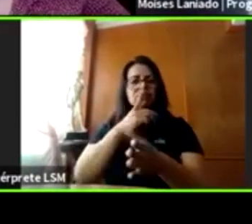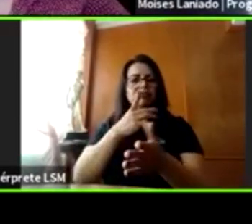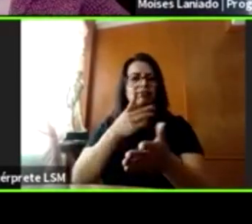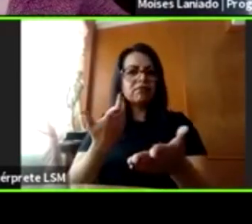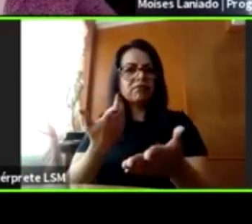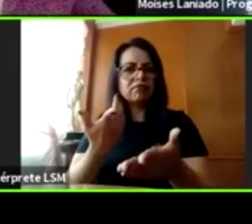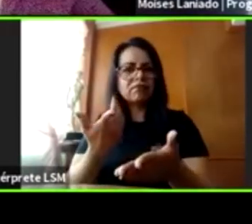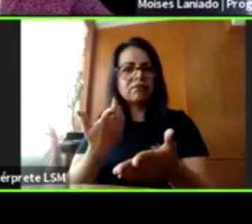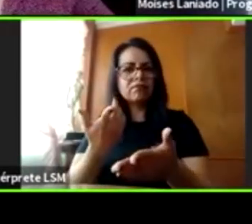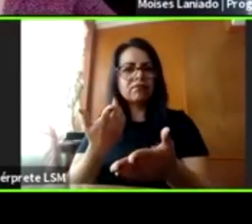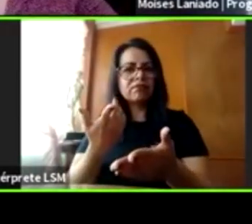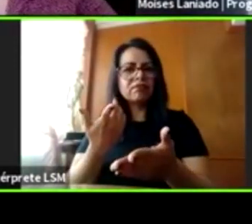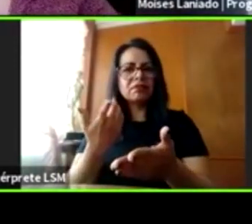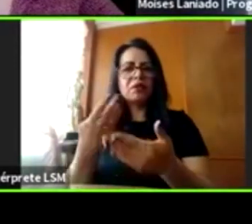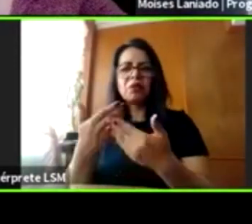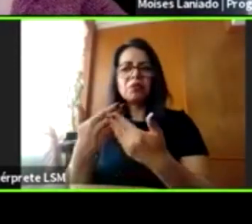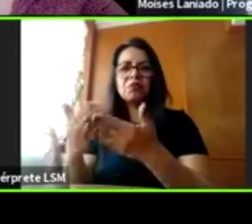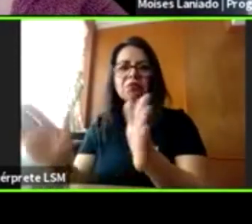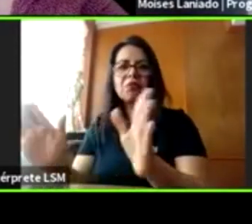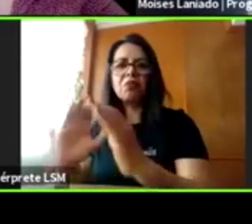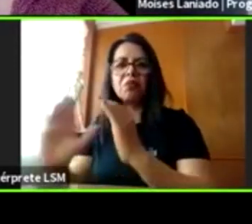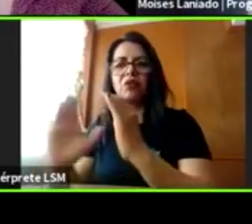al niño, a la niña y al niño.